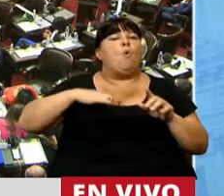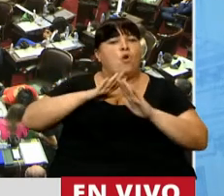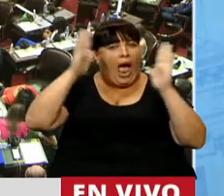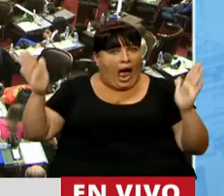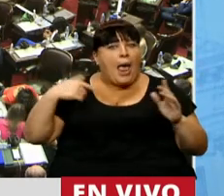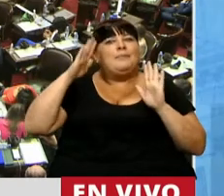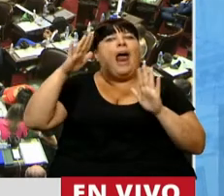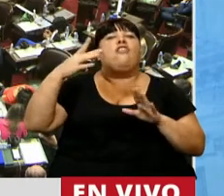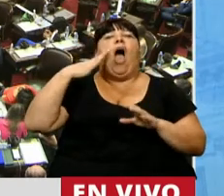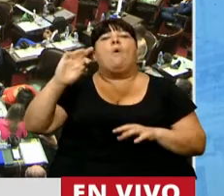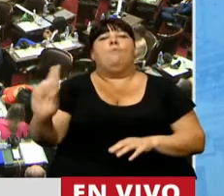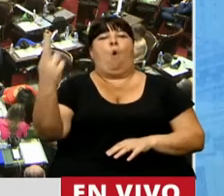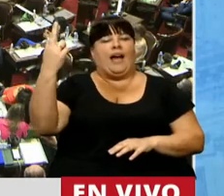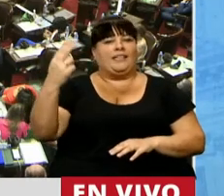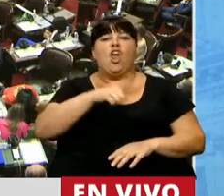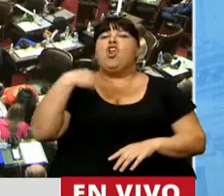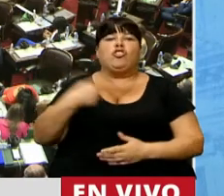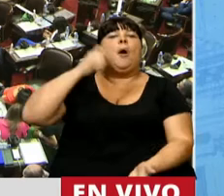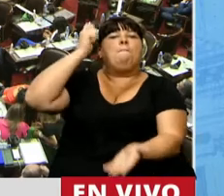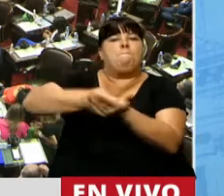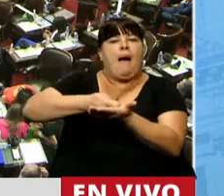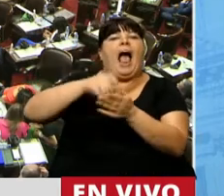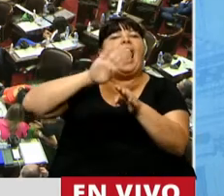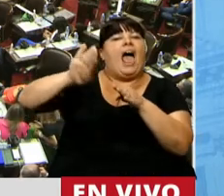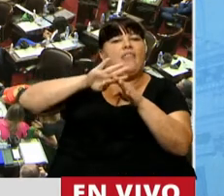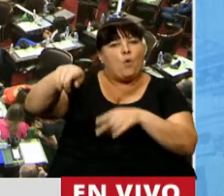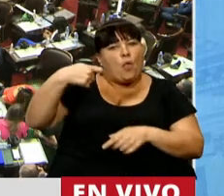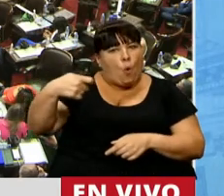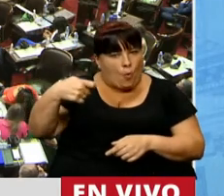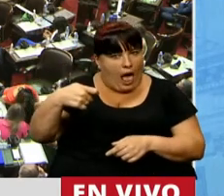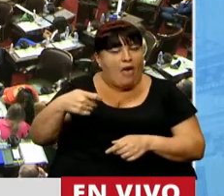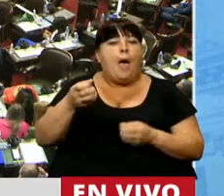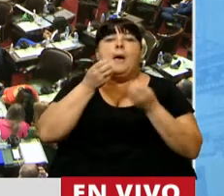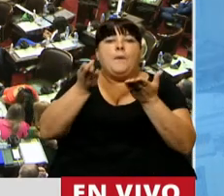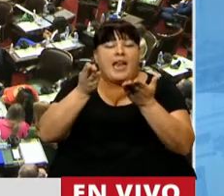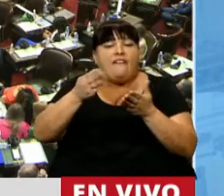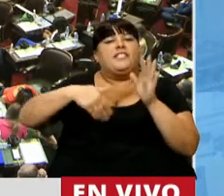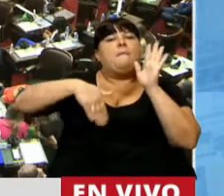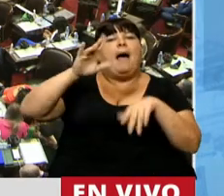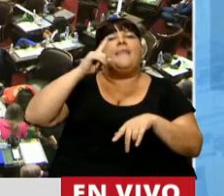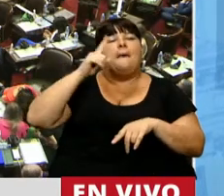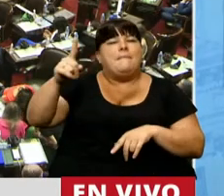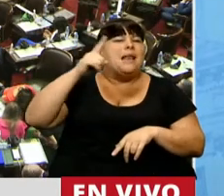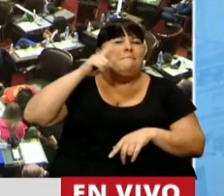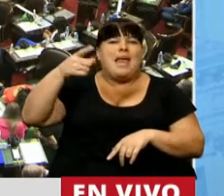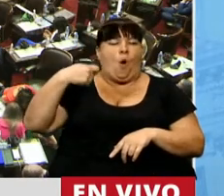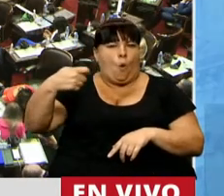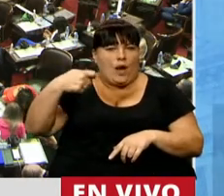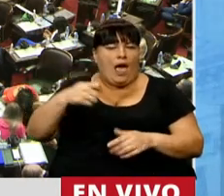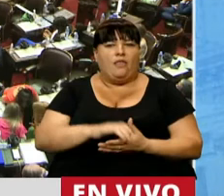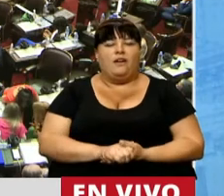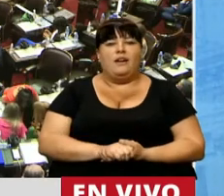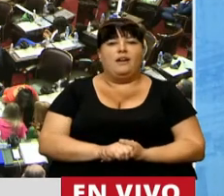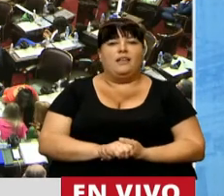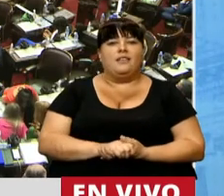pero es lo que los abuelos se mueran. Nosotros pagamos la reparación histórica que benefició a miles y miles de jubilados.